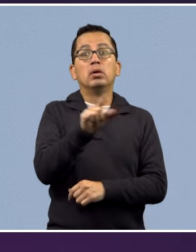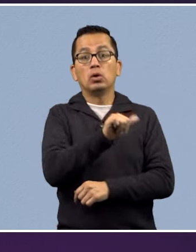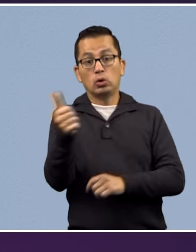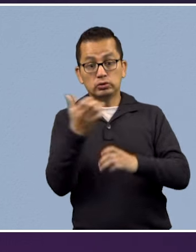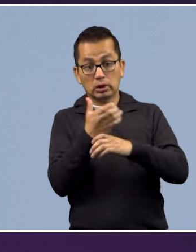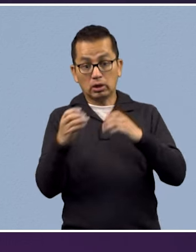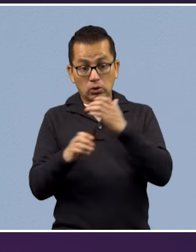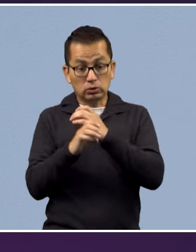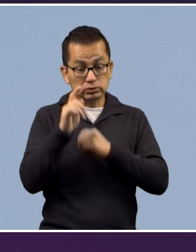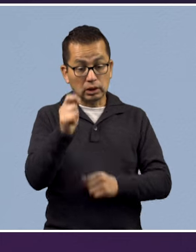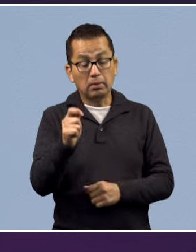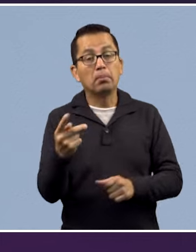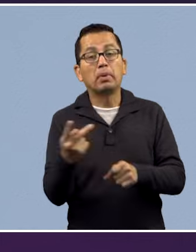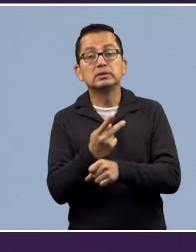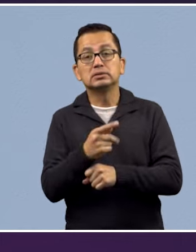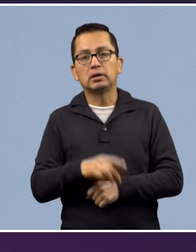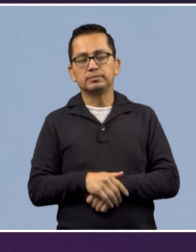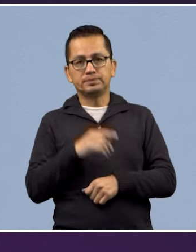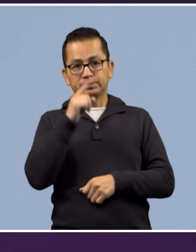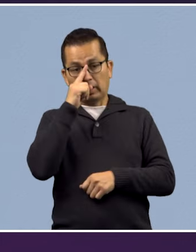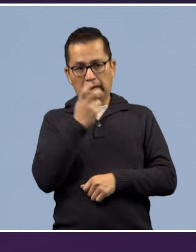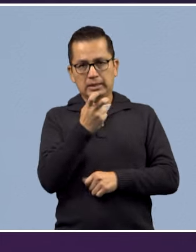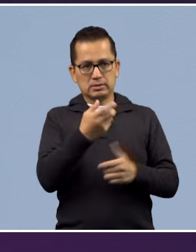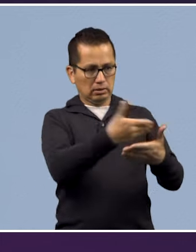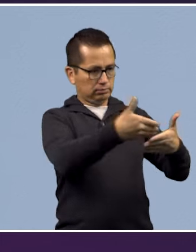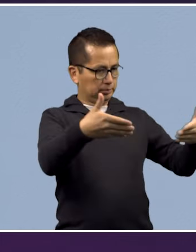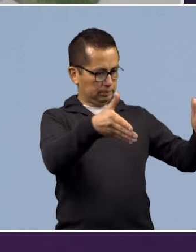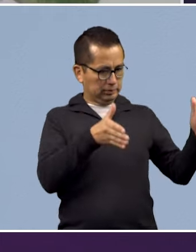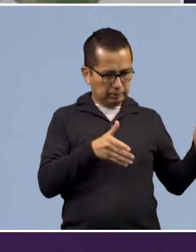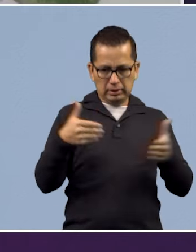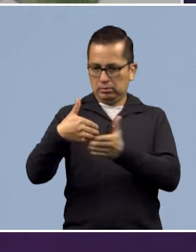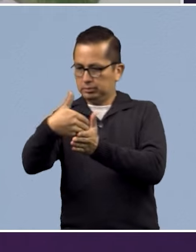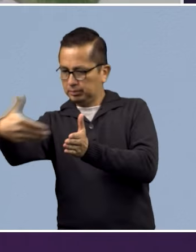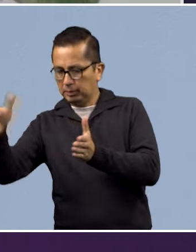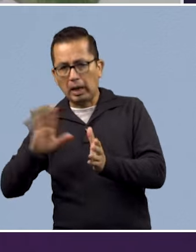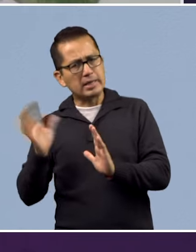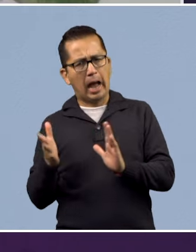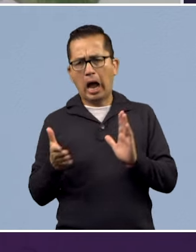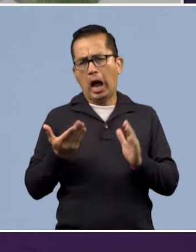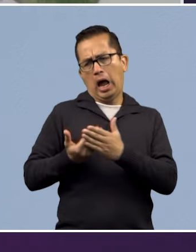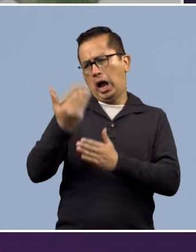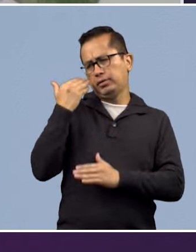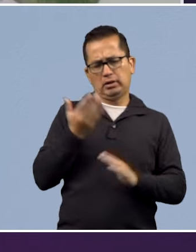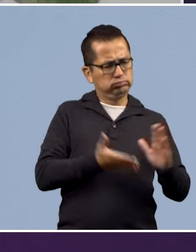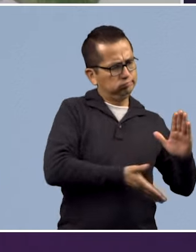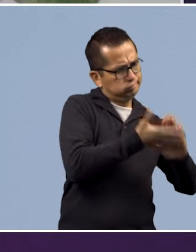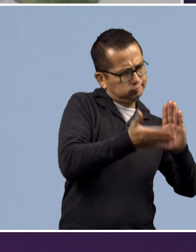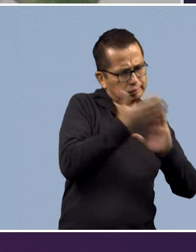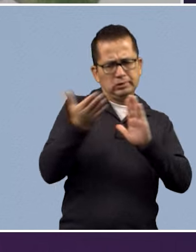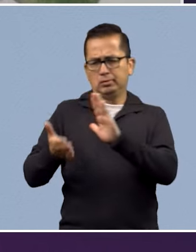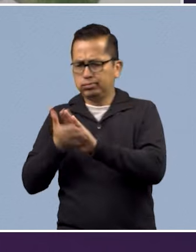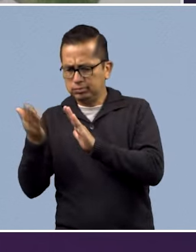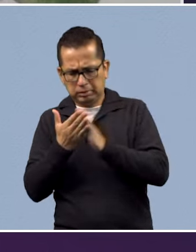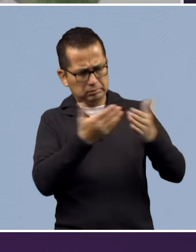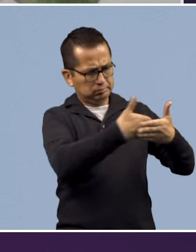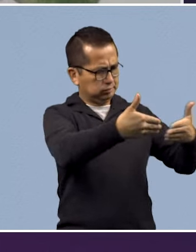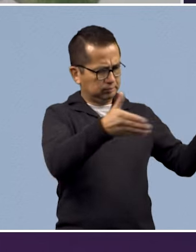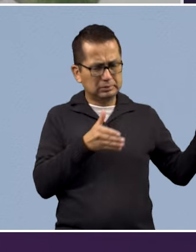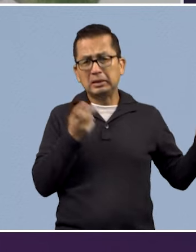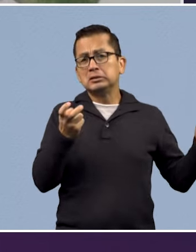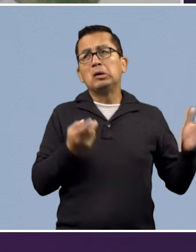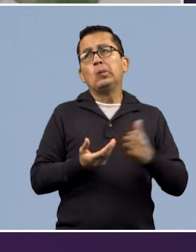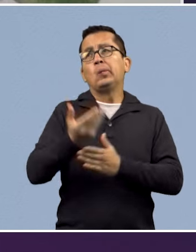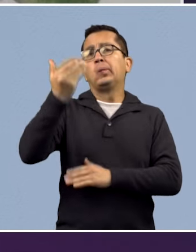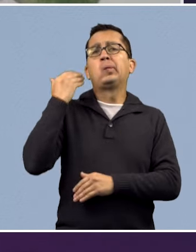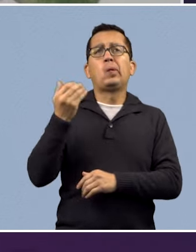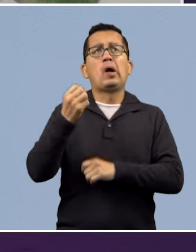mencionando de que se diseñaron las presas con cierta capacidad y el sistema con cierta capacidad con datos climatológicos de